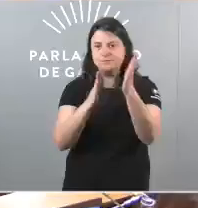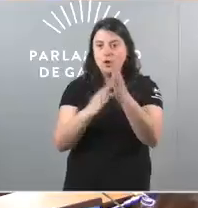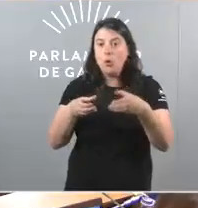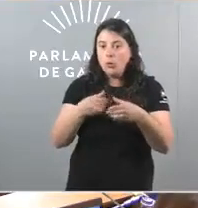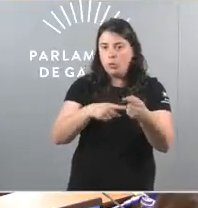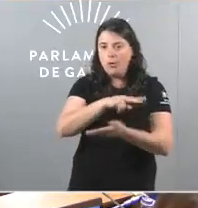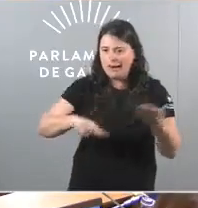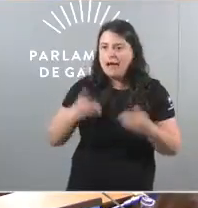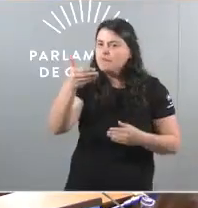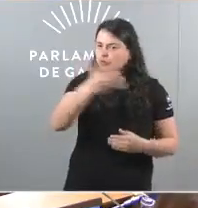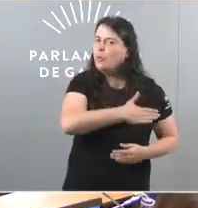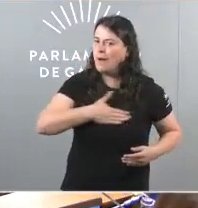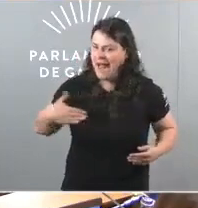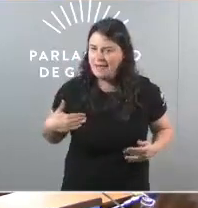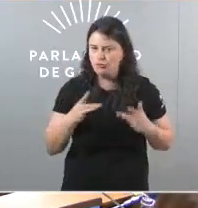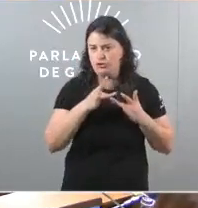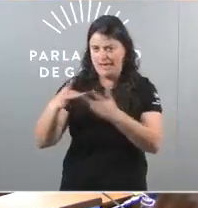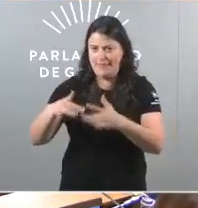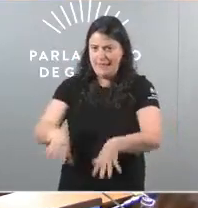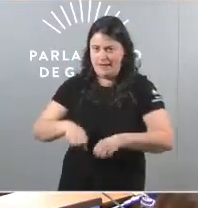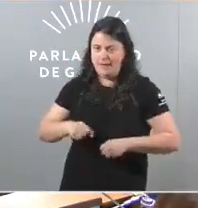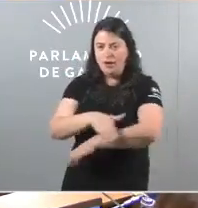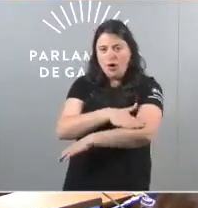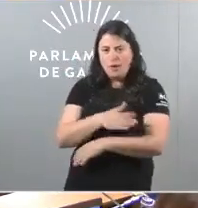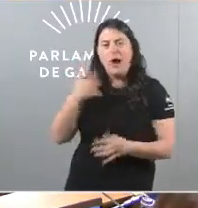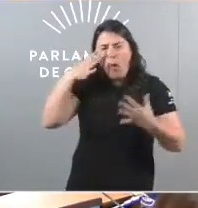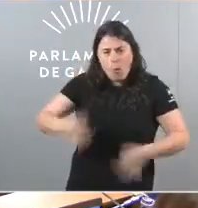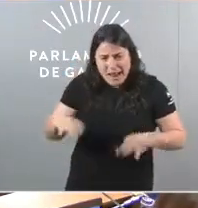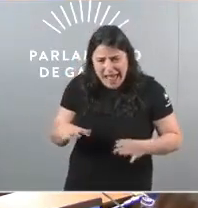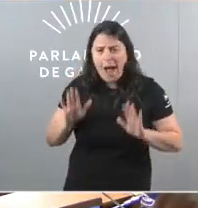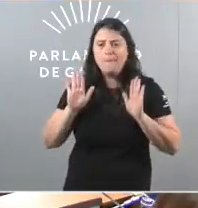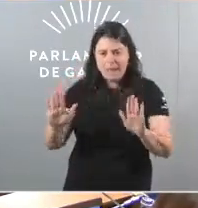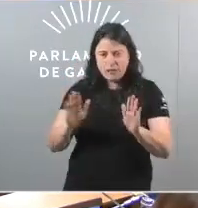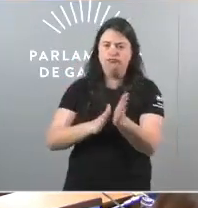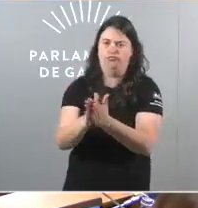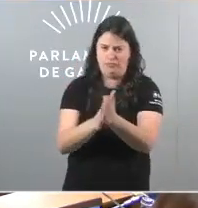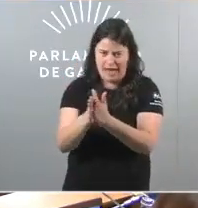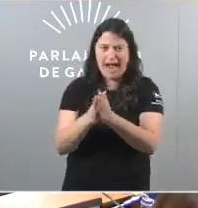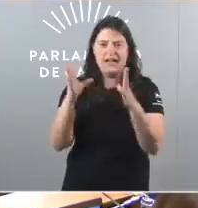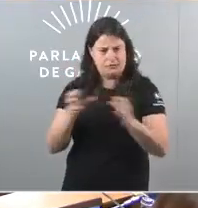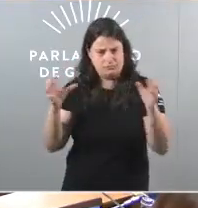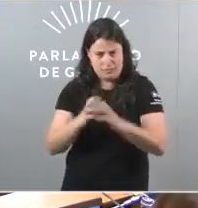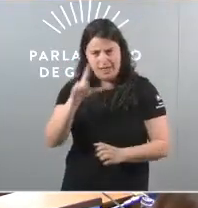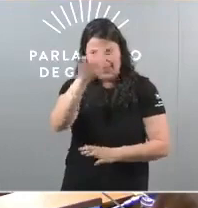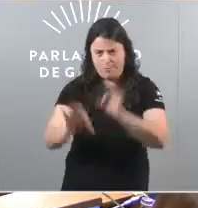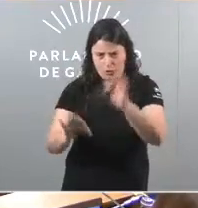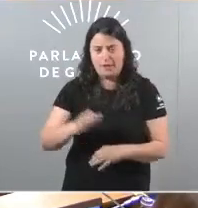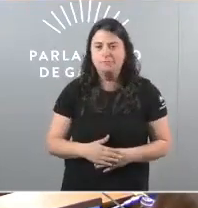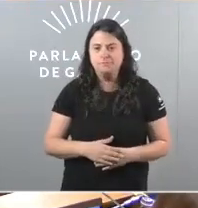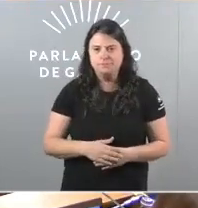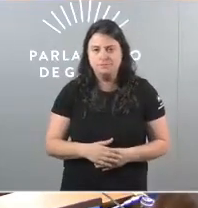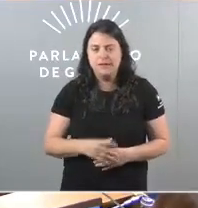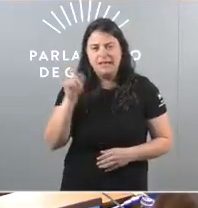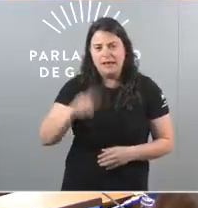aspiramos a liderar, con toda humildade, pero con toda ambición, sumando coa mantendida,